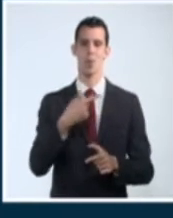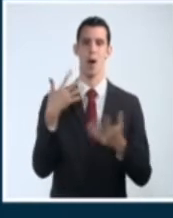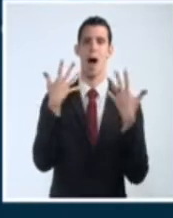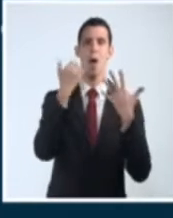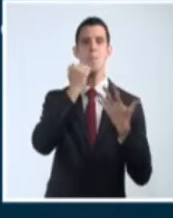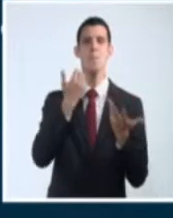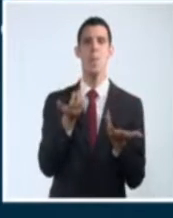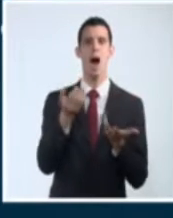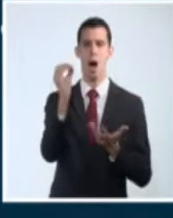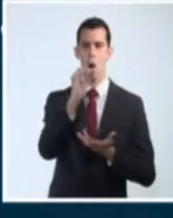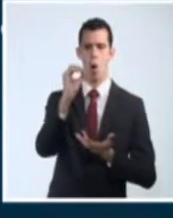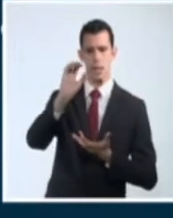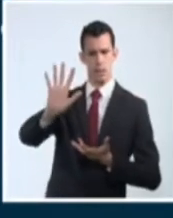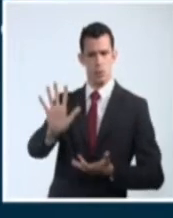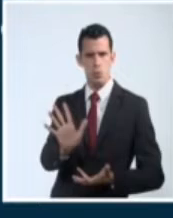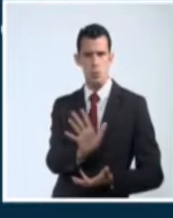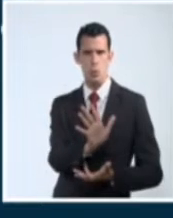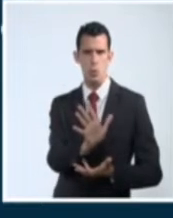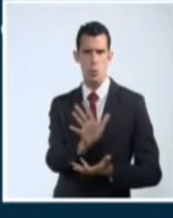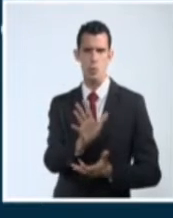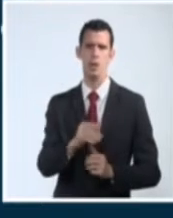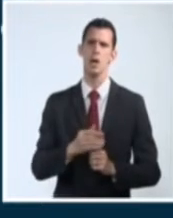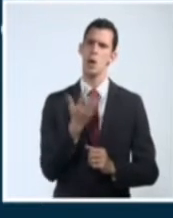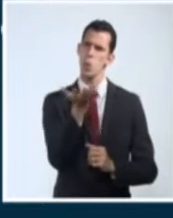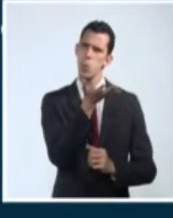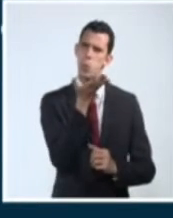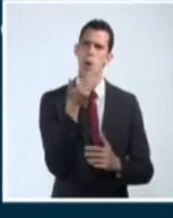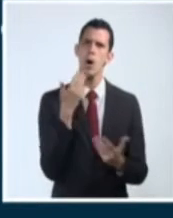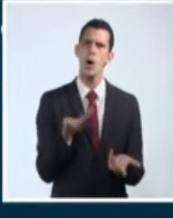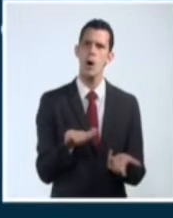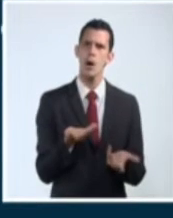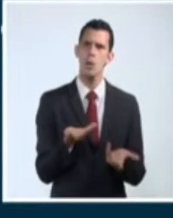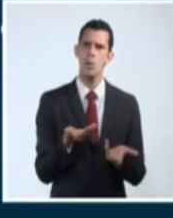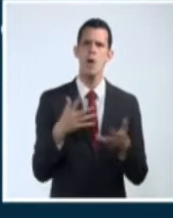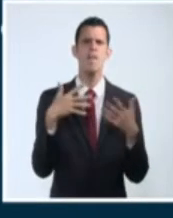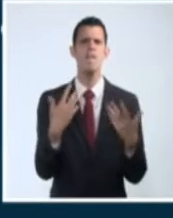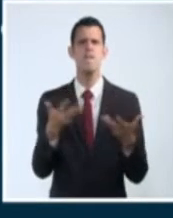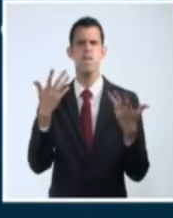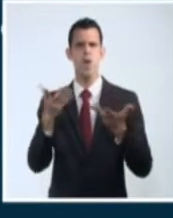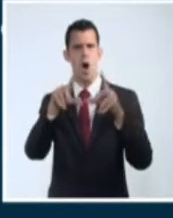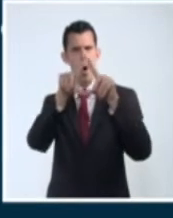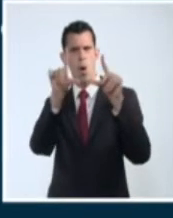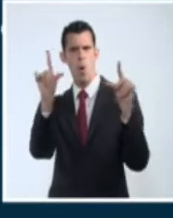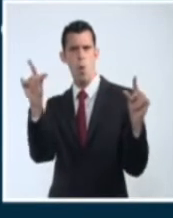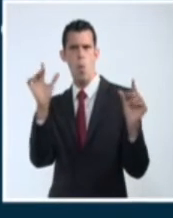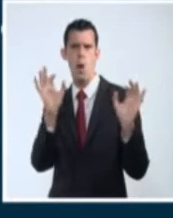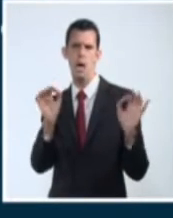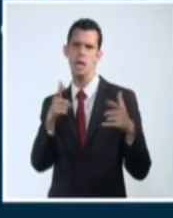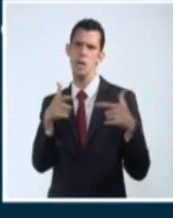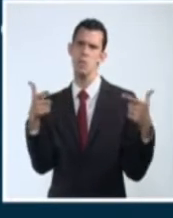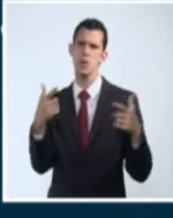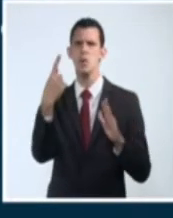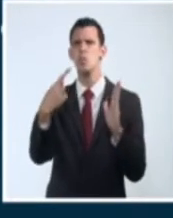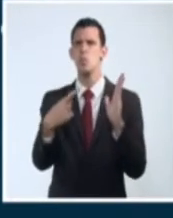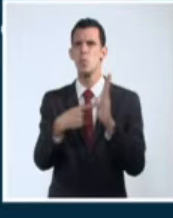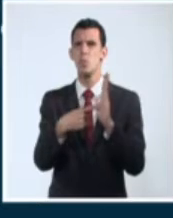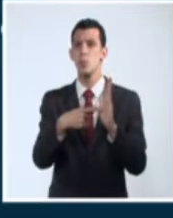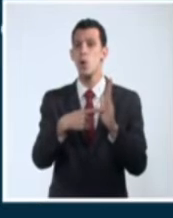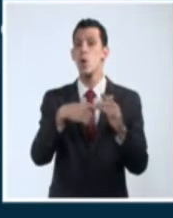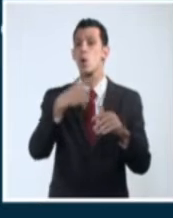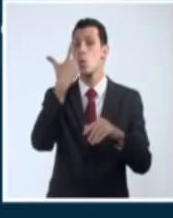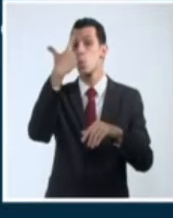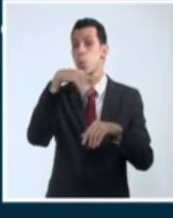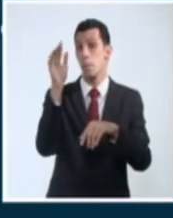sur oriental. Los vientos van a ser variables débiles en todo el territorio nacional ya al final de la tarde con la proximidad de este sistema y a la influencia de la